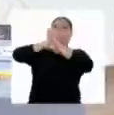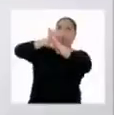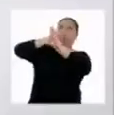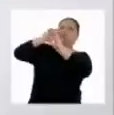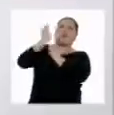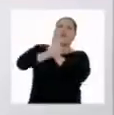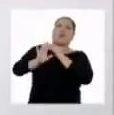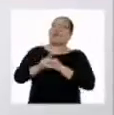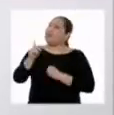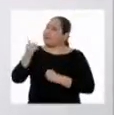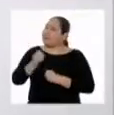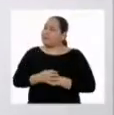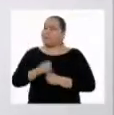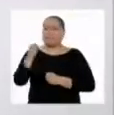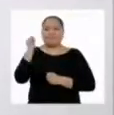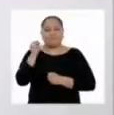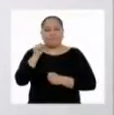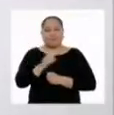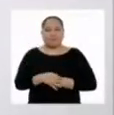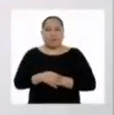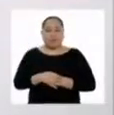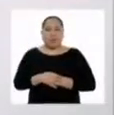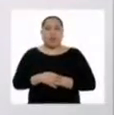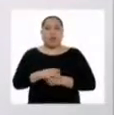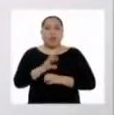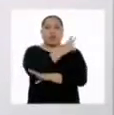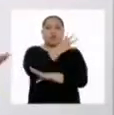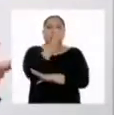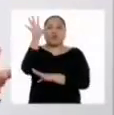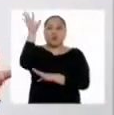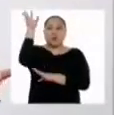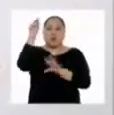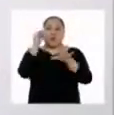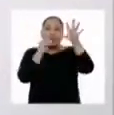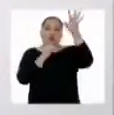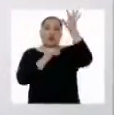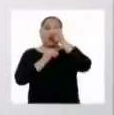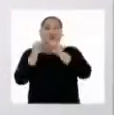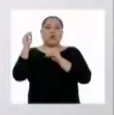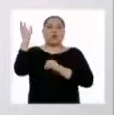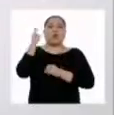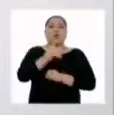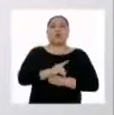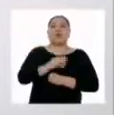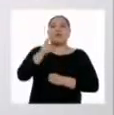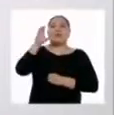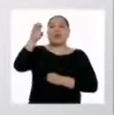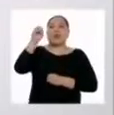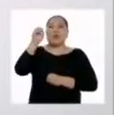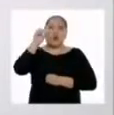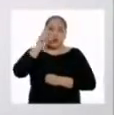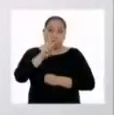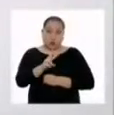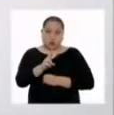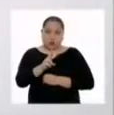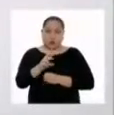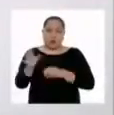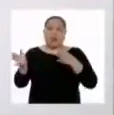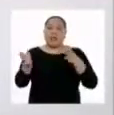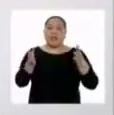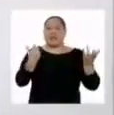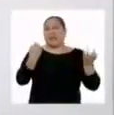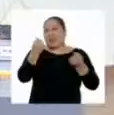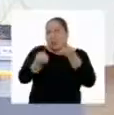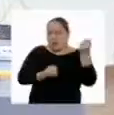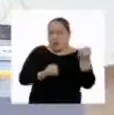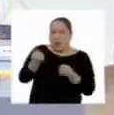protectores. Además de todo eso, los bosques atrapan todo el dióxido de carbono que las industrias, los carros y los seres